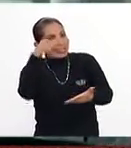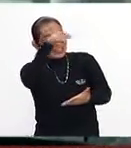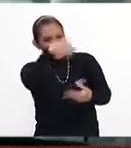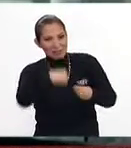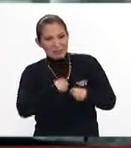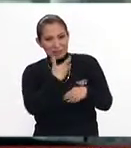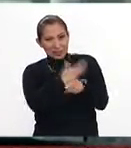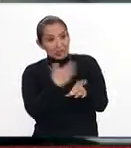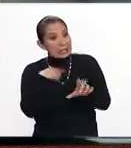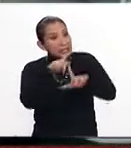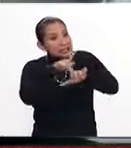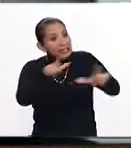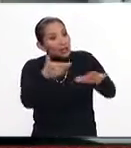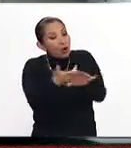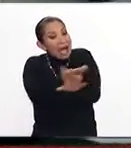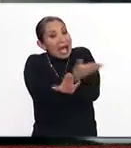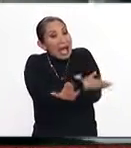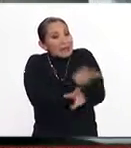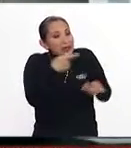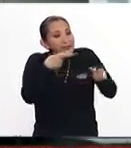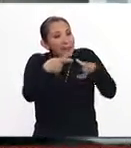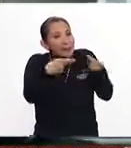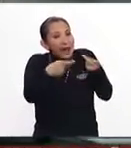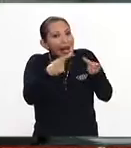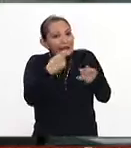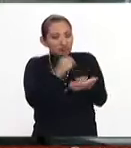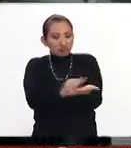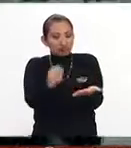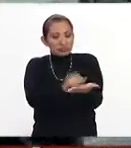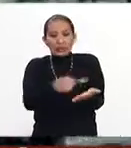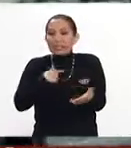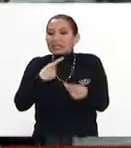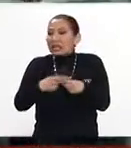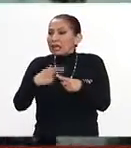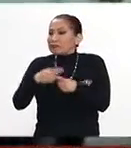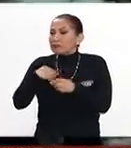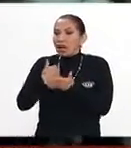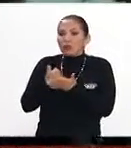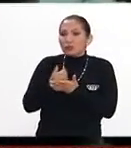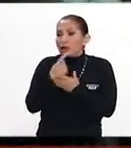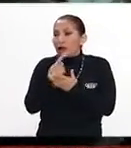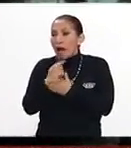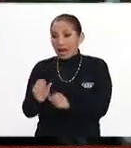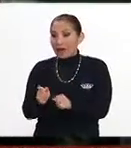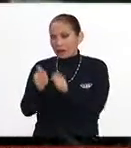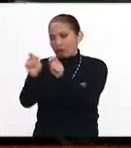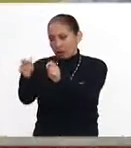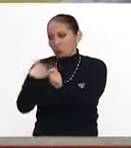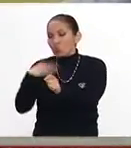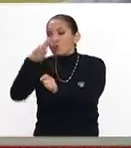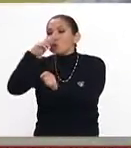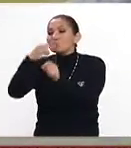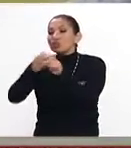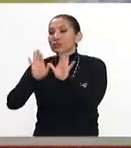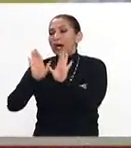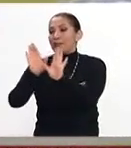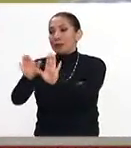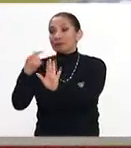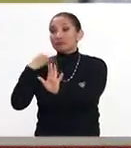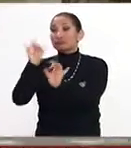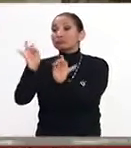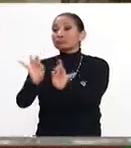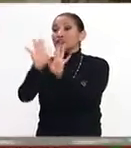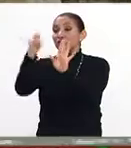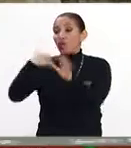que tengan listo desde hoy mejor un poder, que dejen un poder local a alguien de su confianza, de